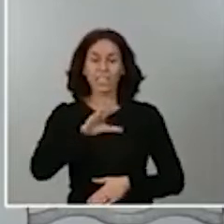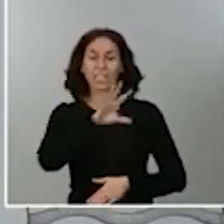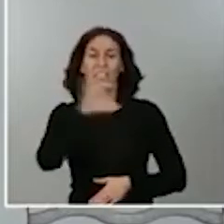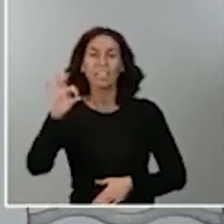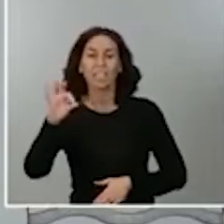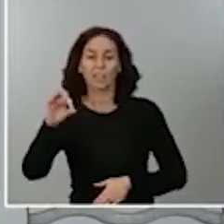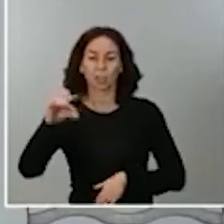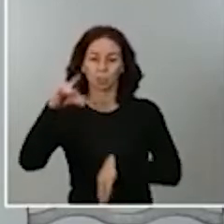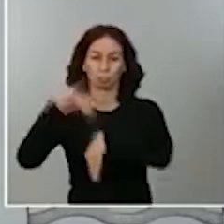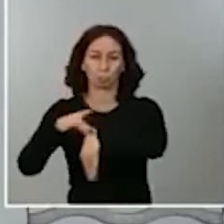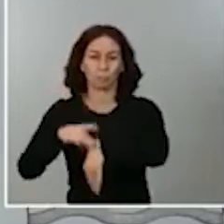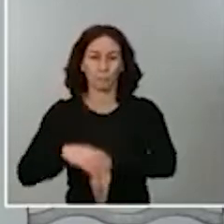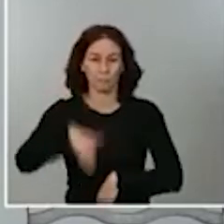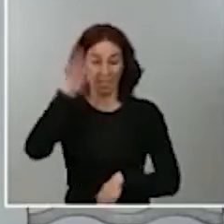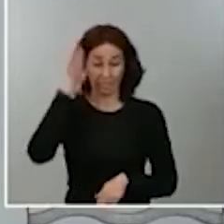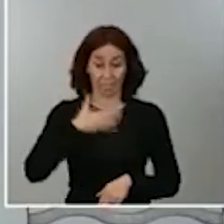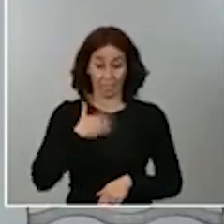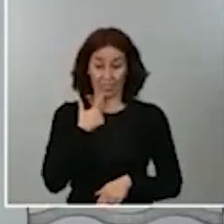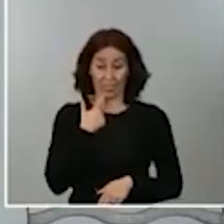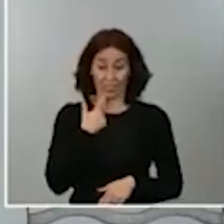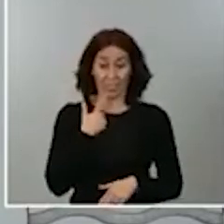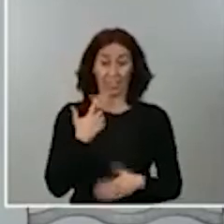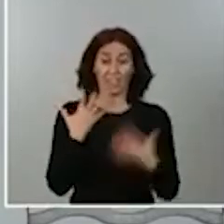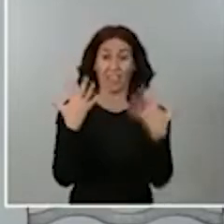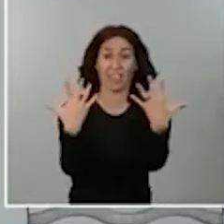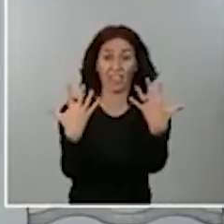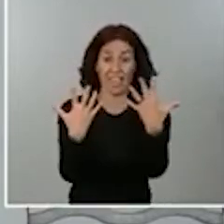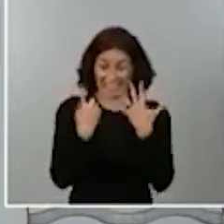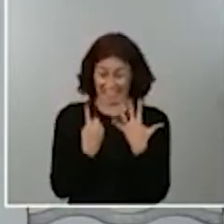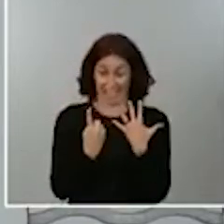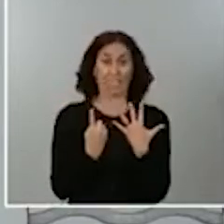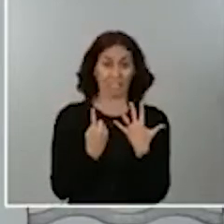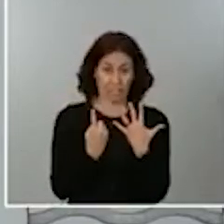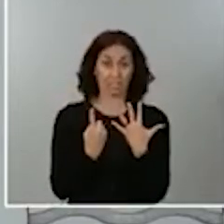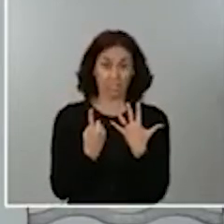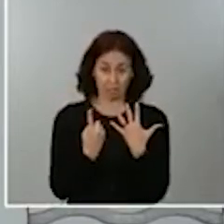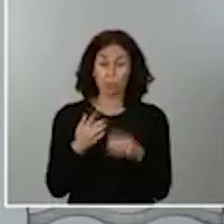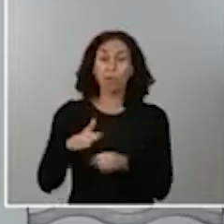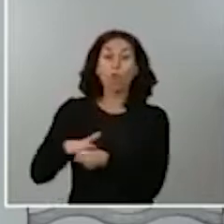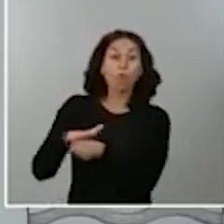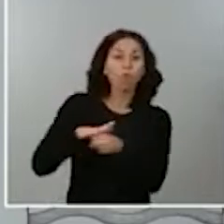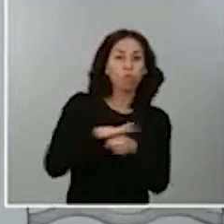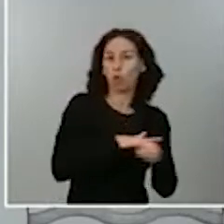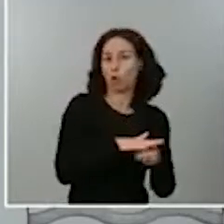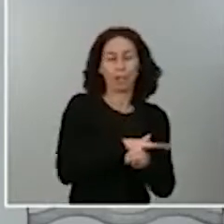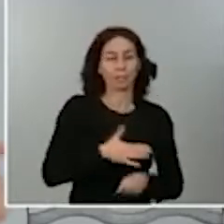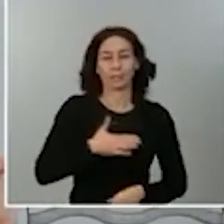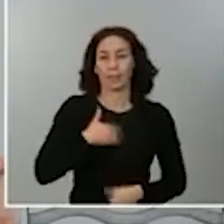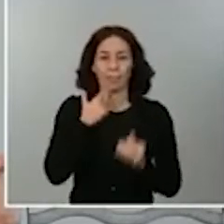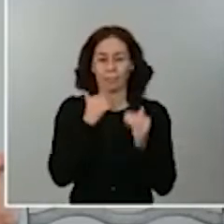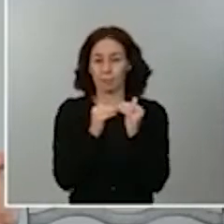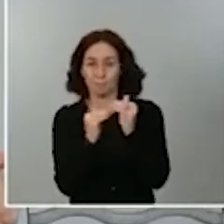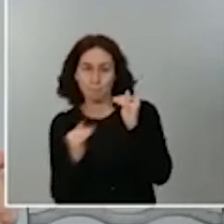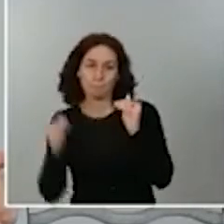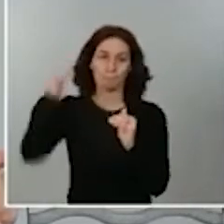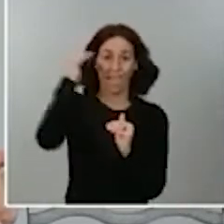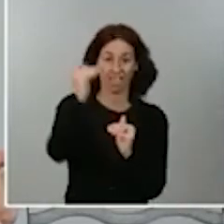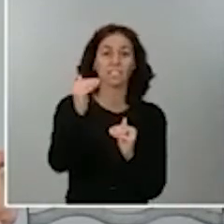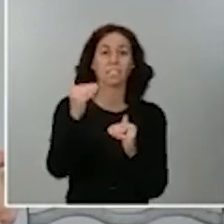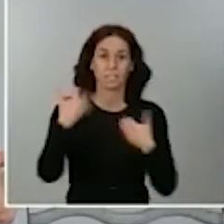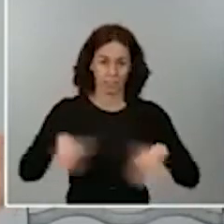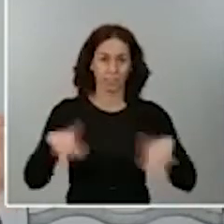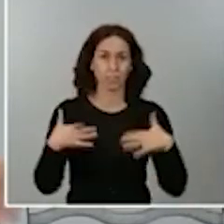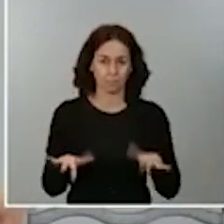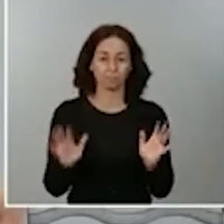6 de cada 10 zonas básicas de salud de la Comunidad Autónoma están por encima del umbral acordado. Y les recuerdo que el umbral